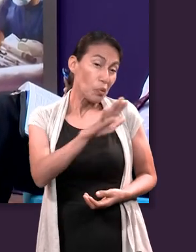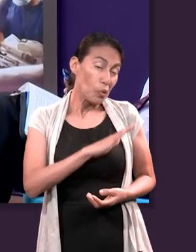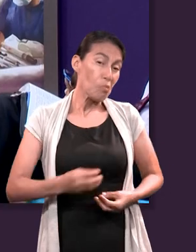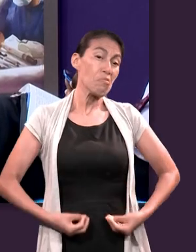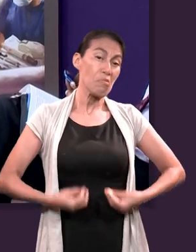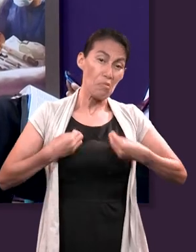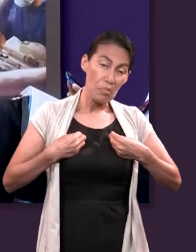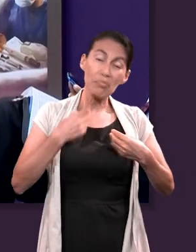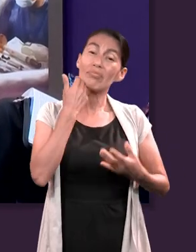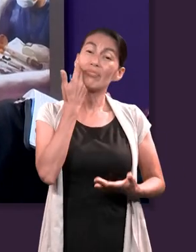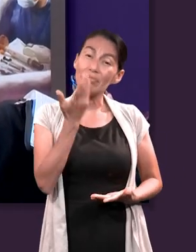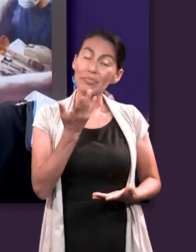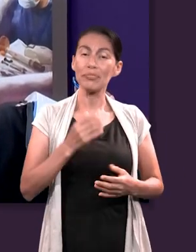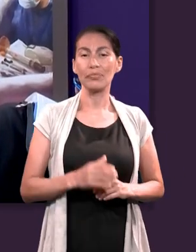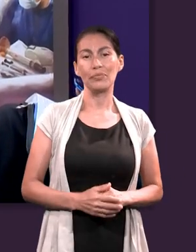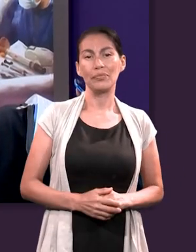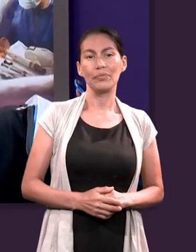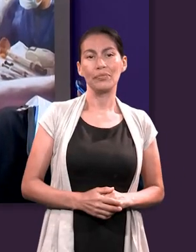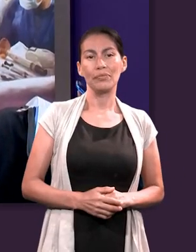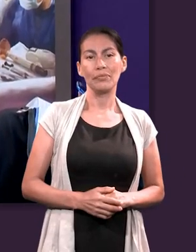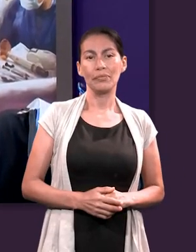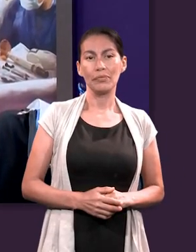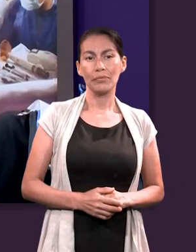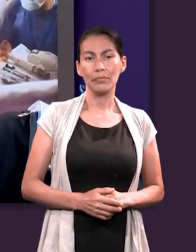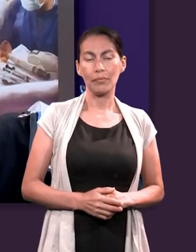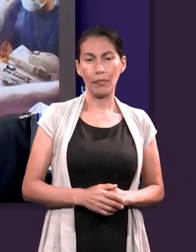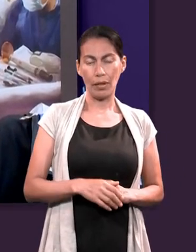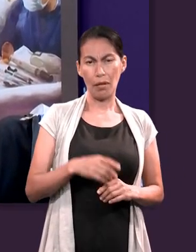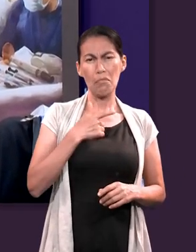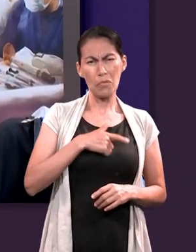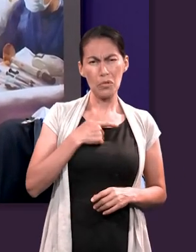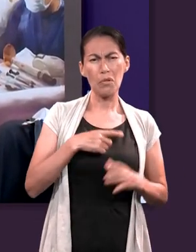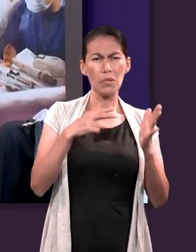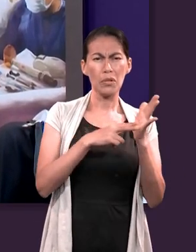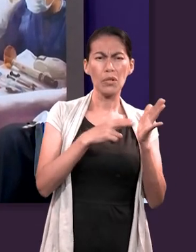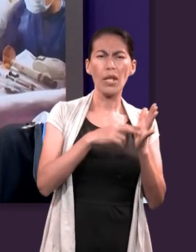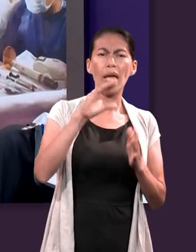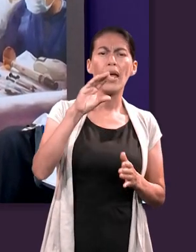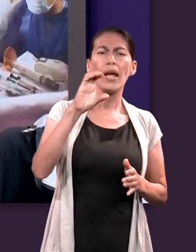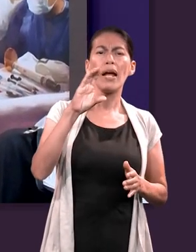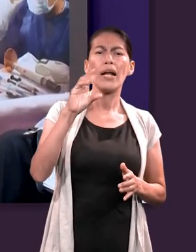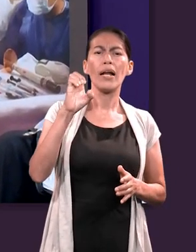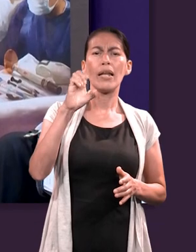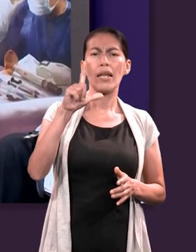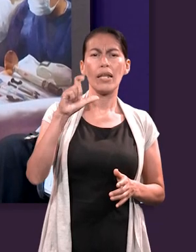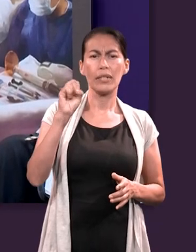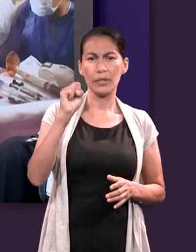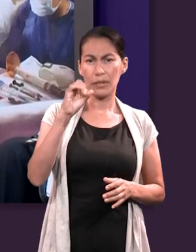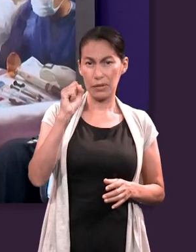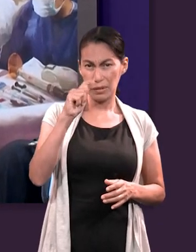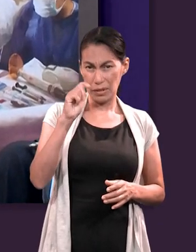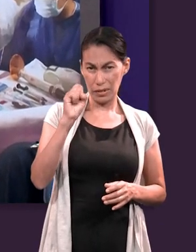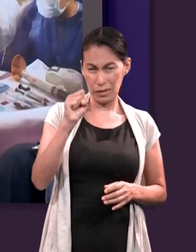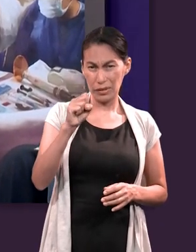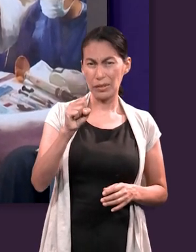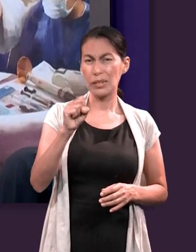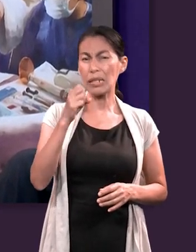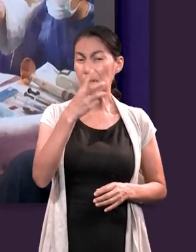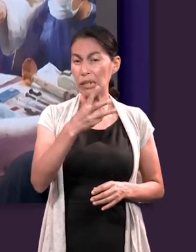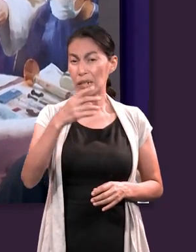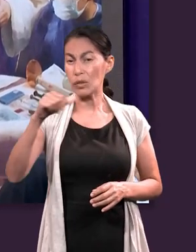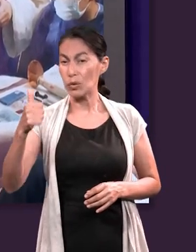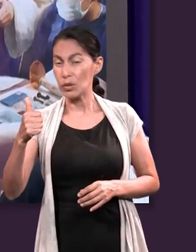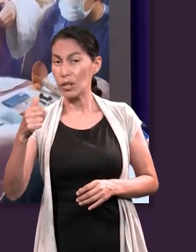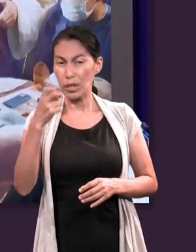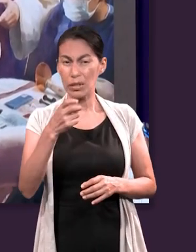en ella. Y hay un versículo que me gusta mucho que está en Ecclesiastes 3.11 que dice que Dios puso en cada uno de